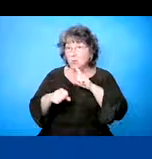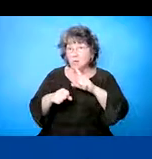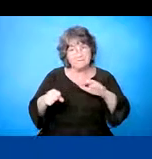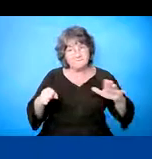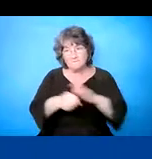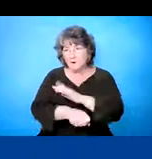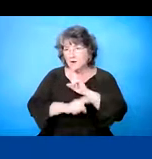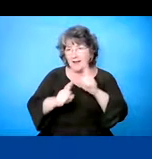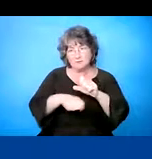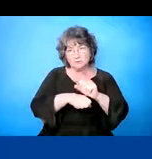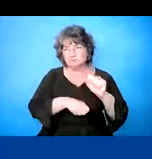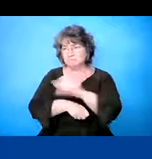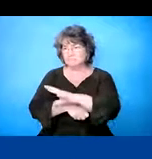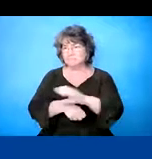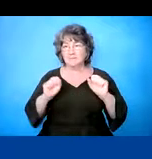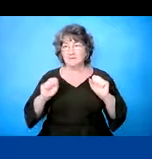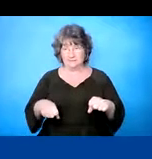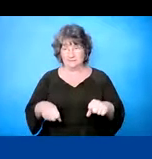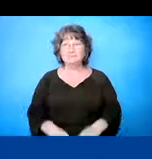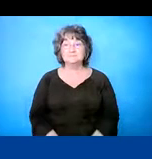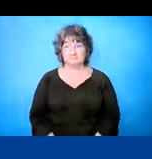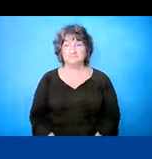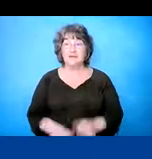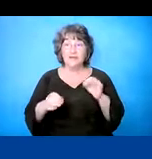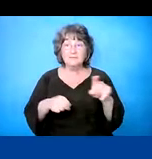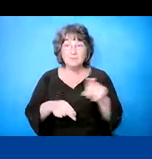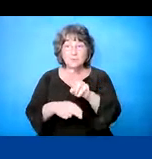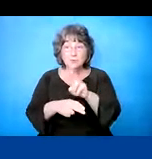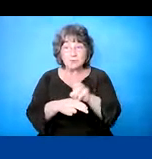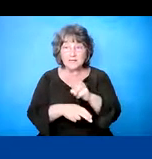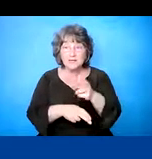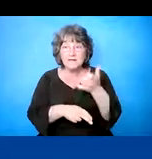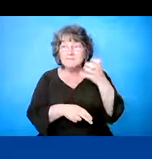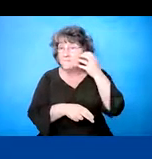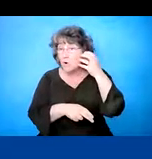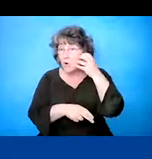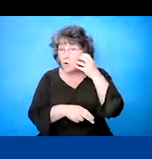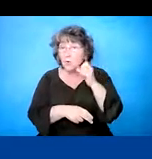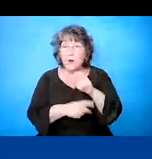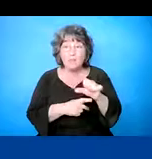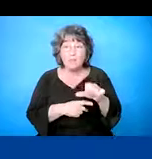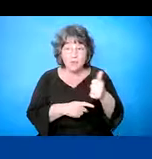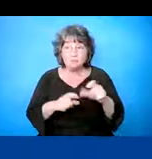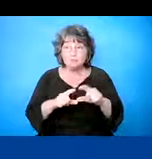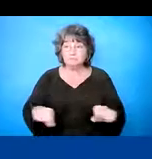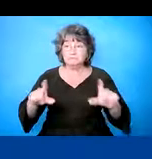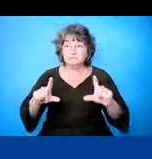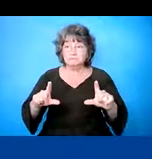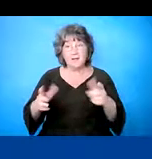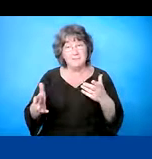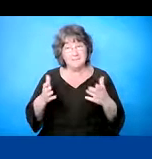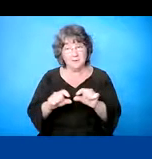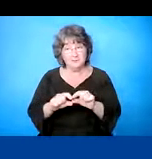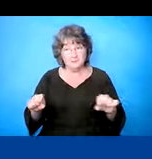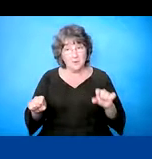electrónico para poder mandar la respuesta para para ustedes que están en otra pero en un teléfono